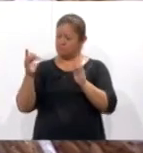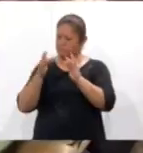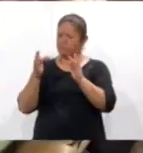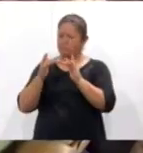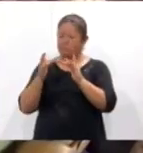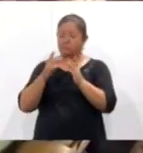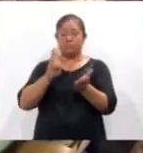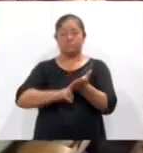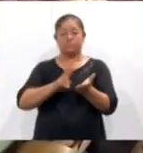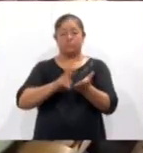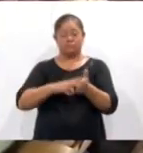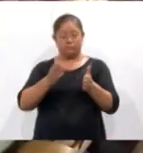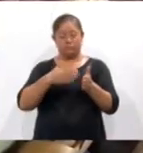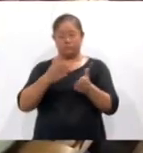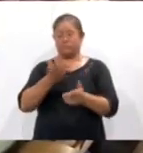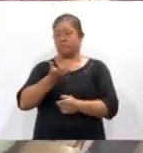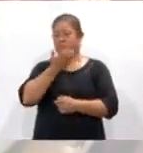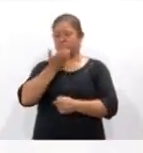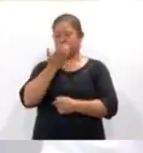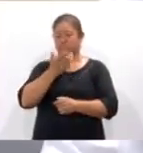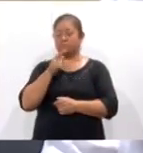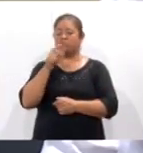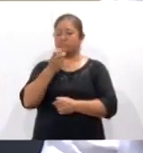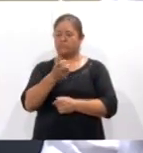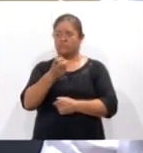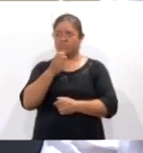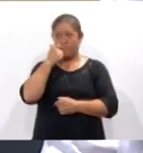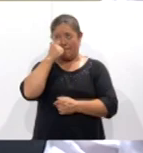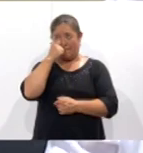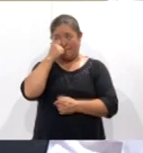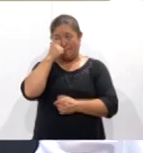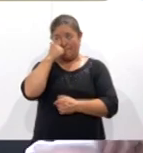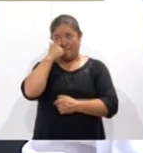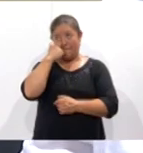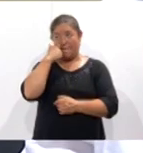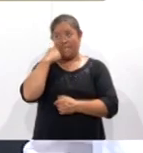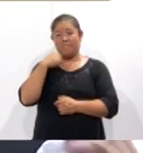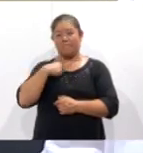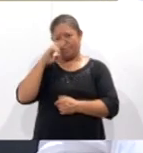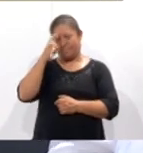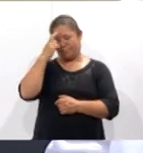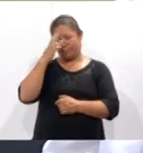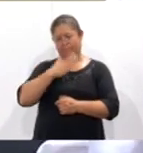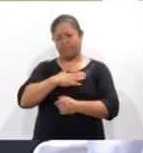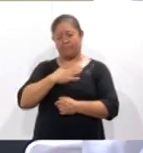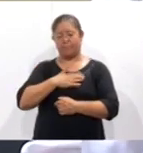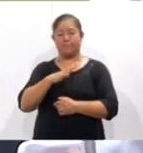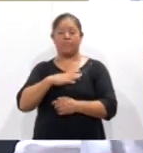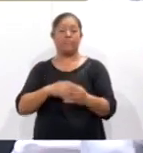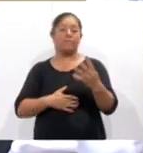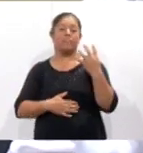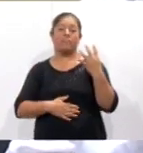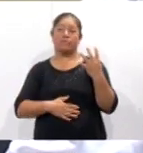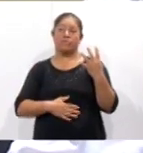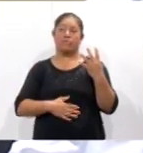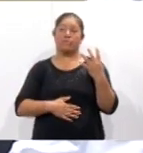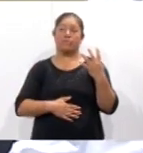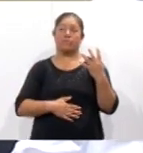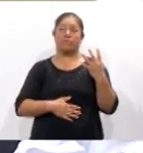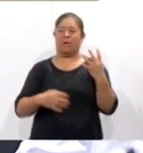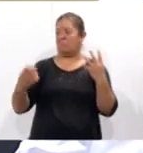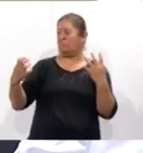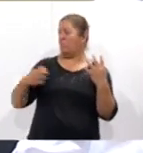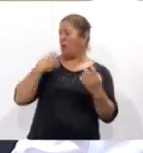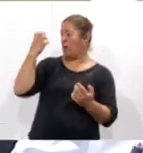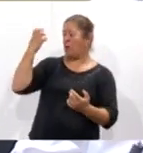tradicional y la función social de la misma. Yo me acuerdo, nosotros éramos cuatro salvajes, realmente, y